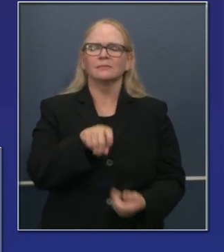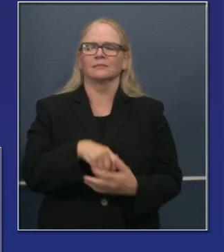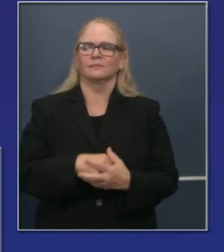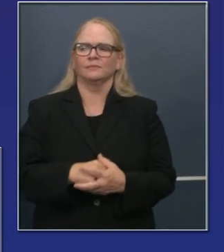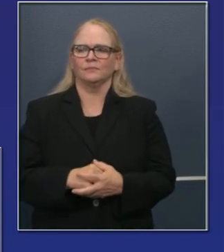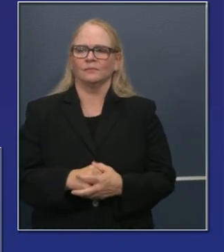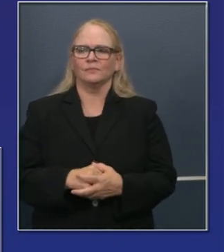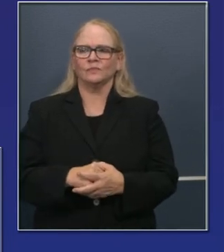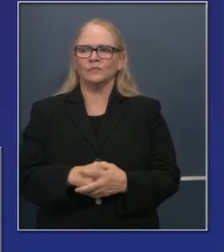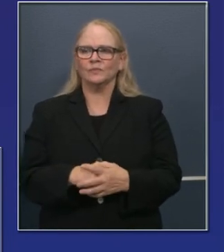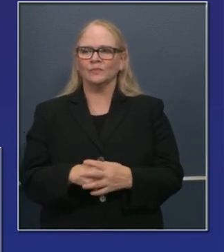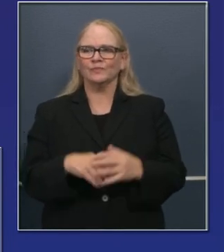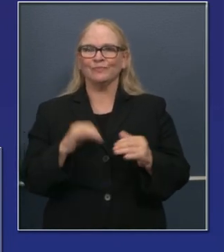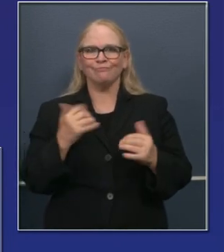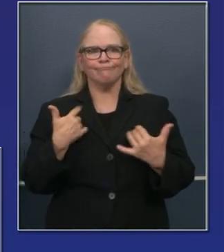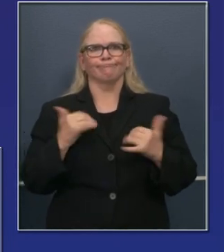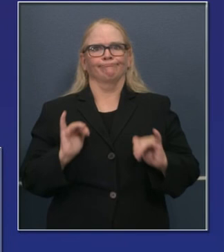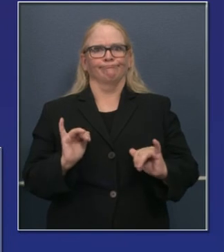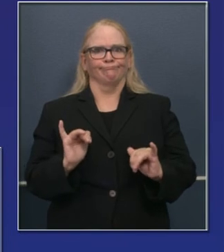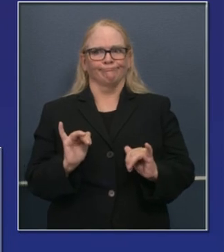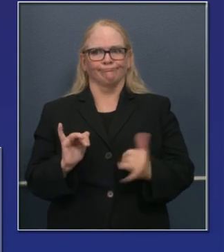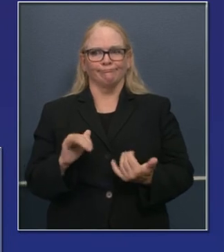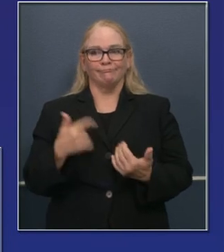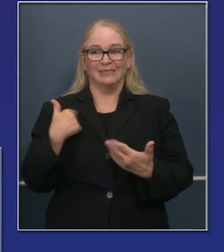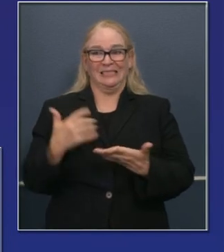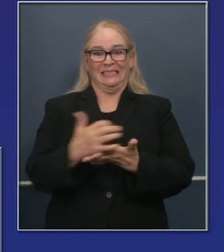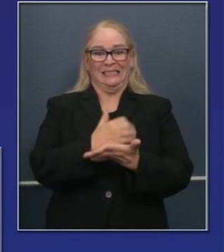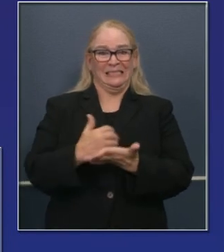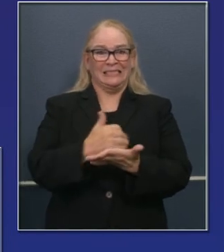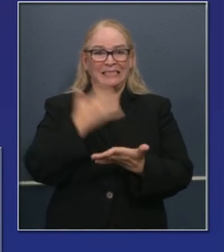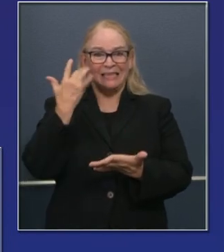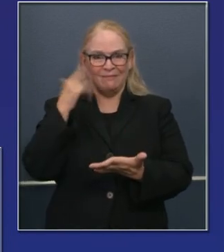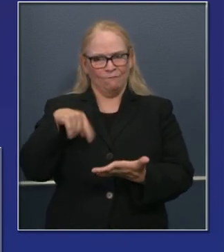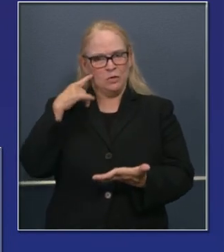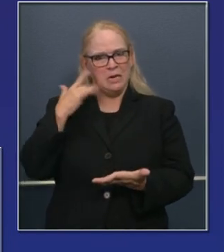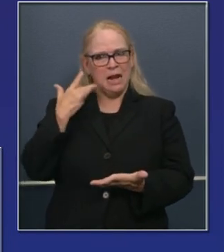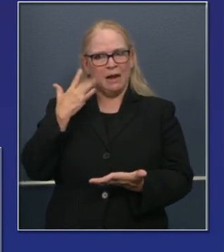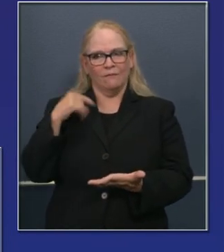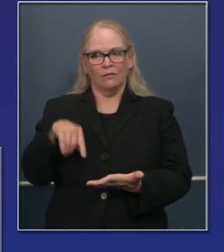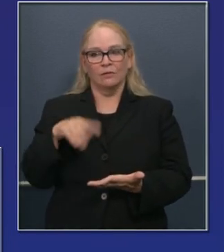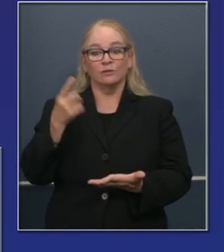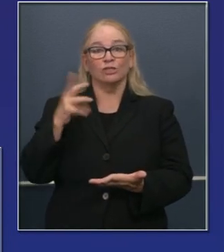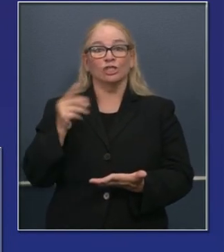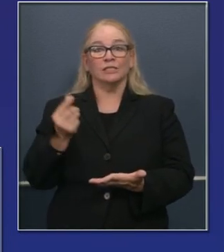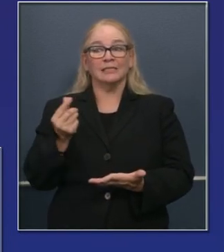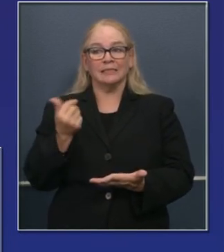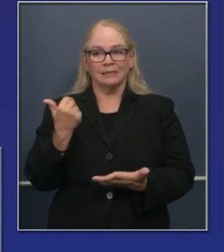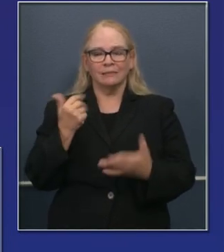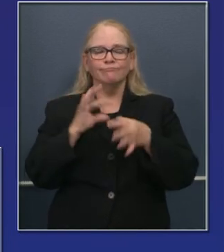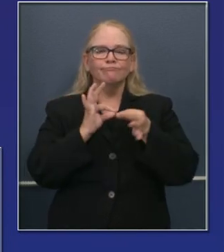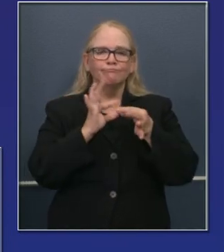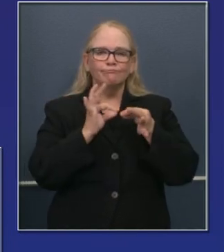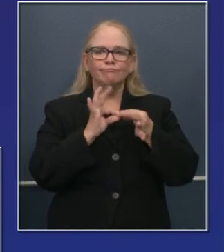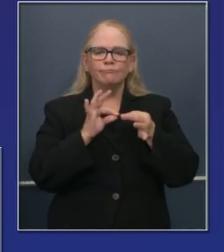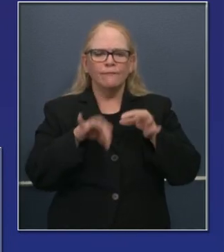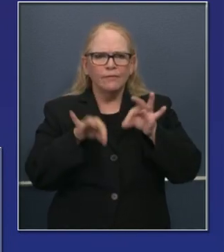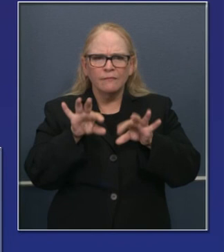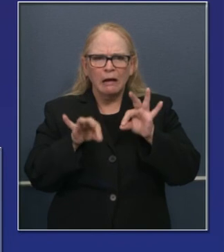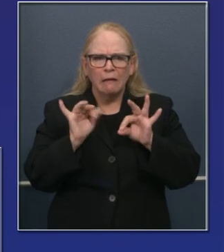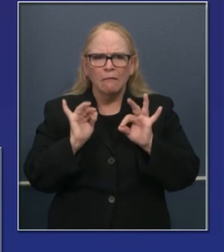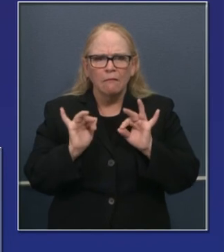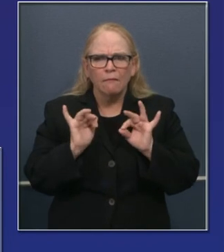heredamos en relación a nuestra recolección de datos en el estado de California. Él mencionó